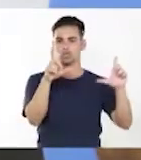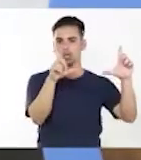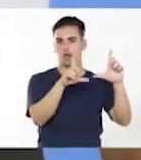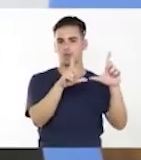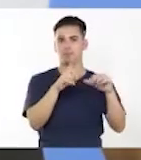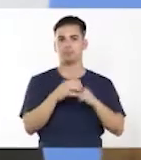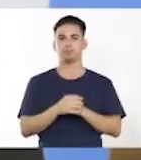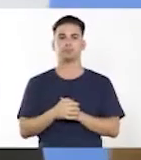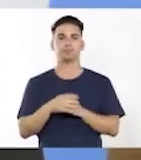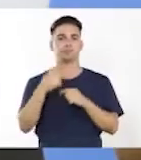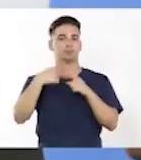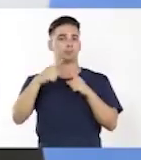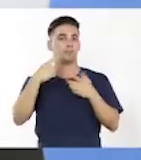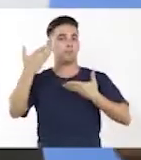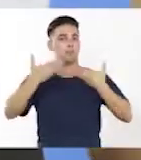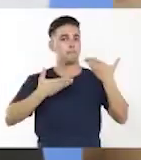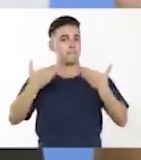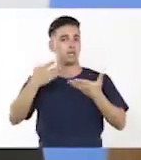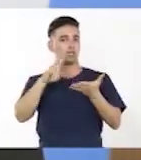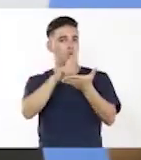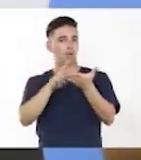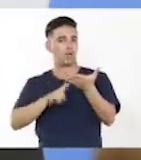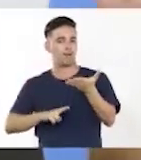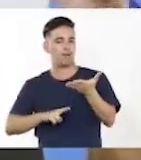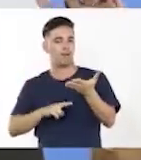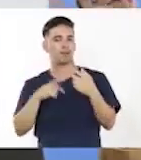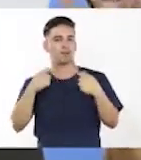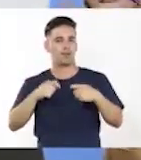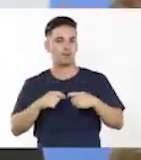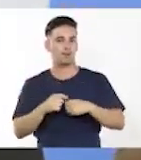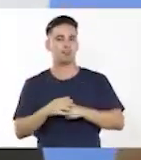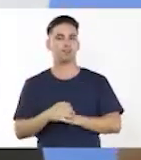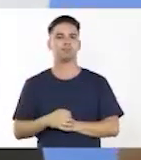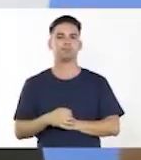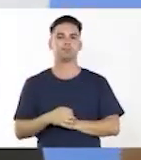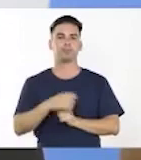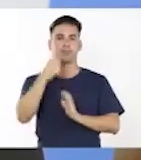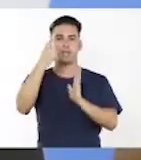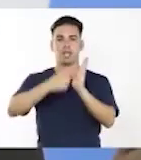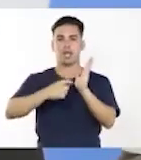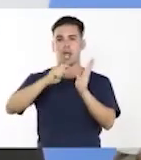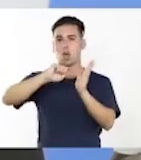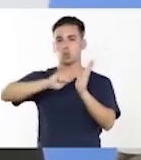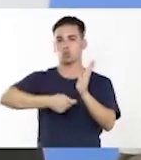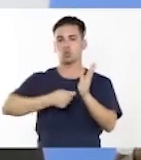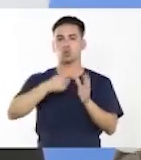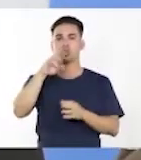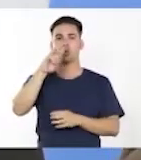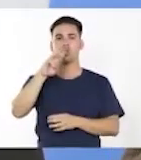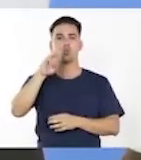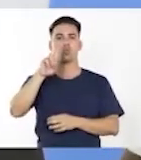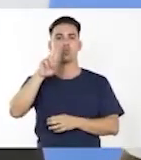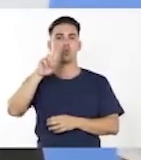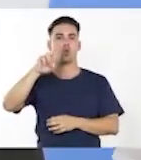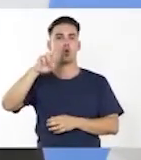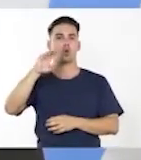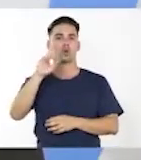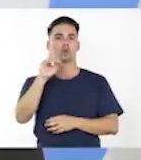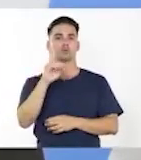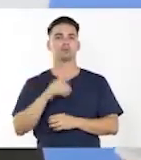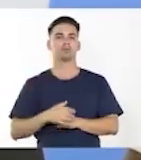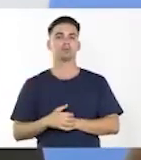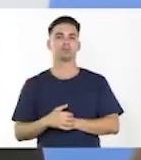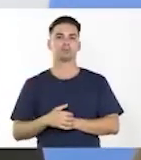seguidos, no son estrofas, sino hemos tomado, hemos seleccionado algunos versos de este poema.